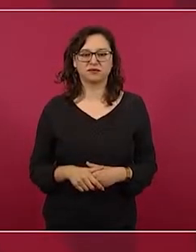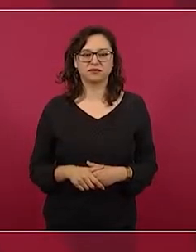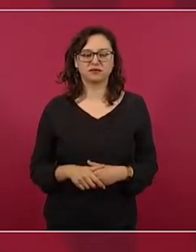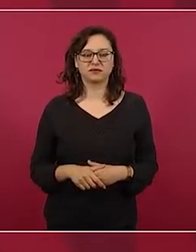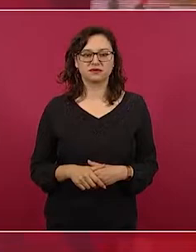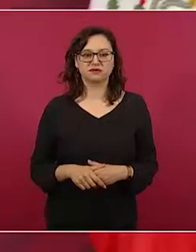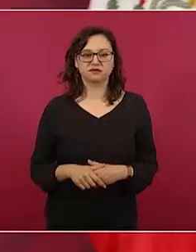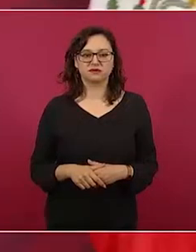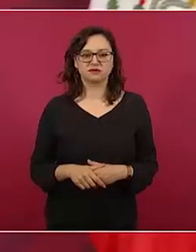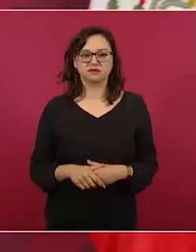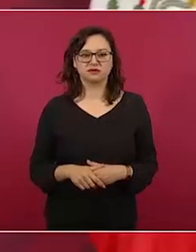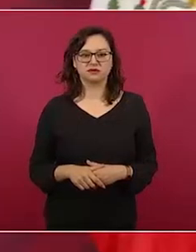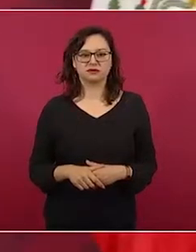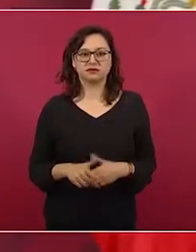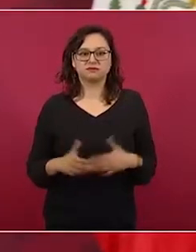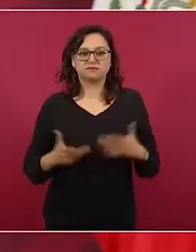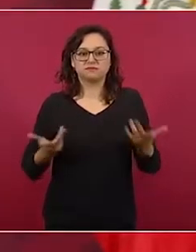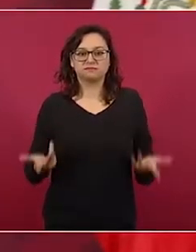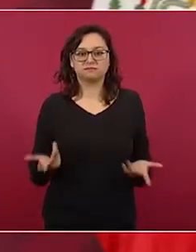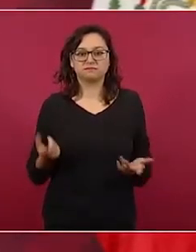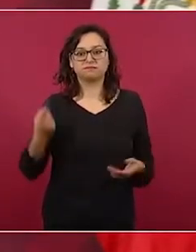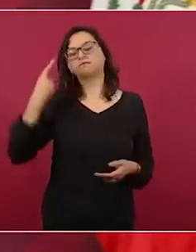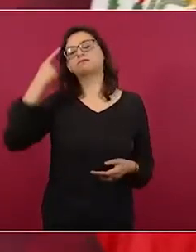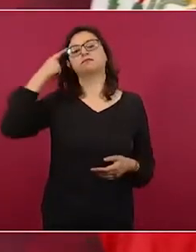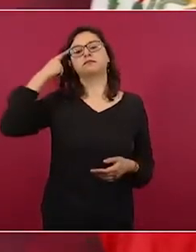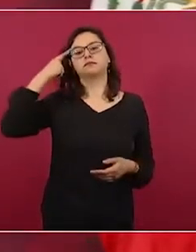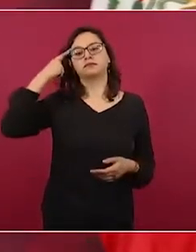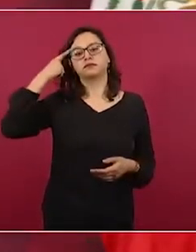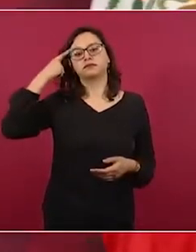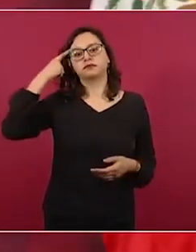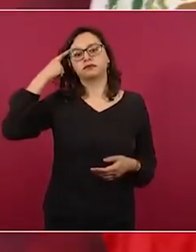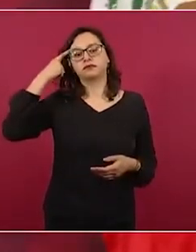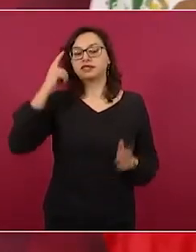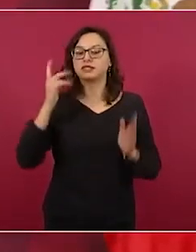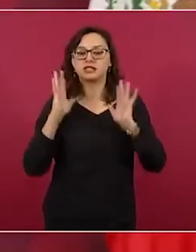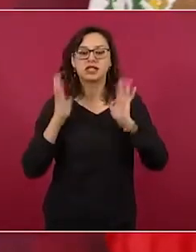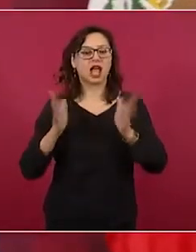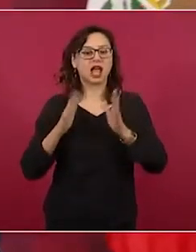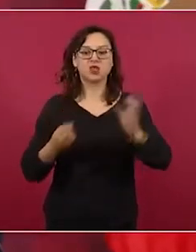¿Por qué? Porque tenemos que pensar en la fraternidad universal.